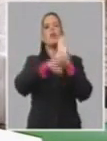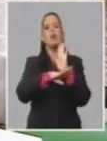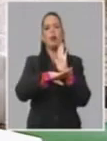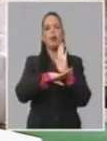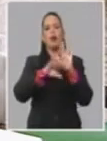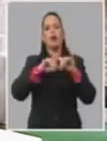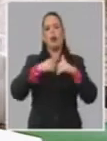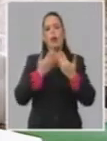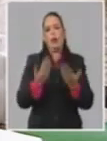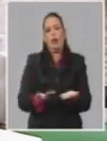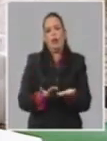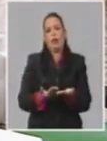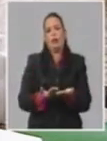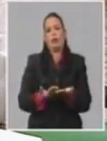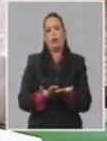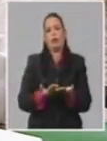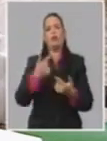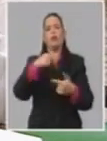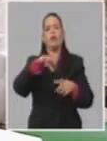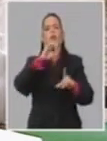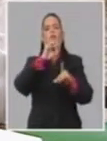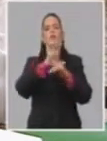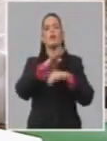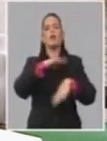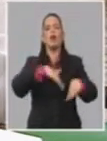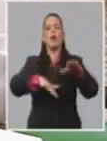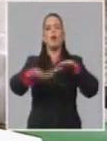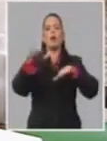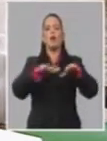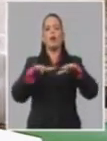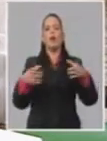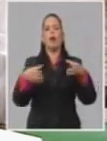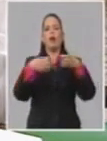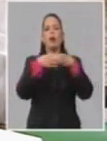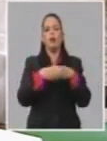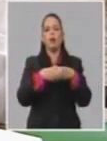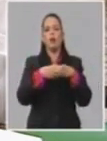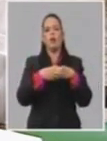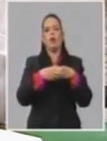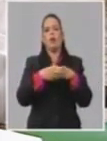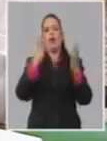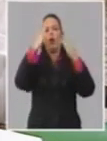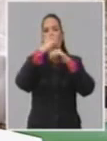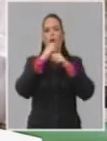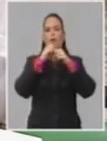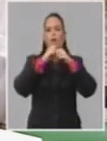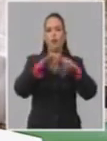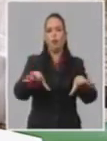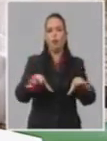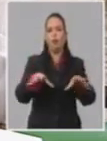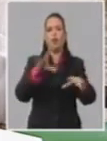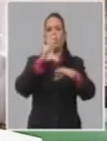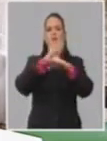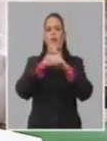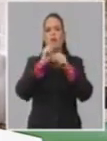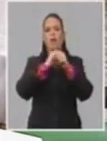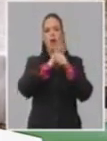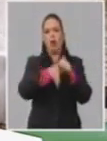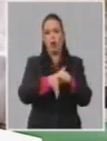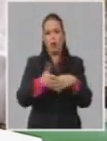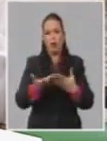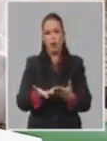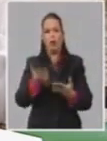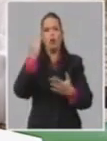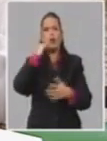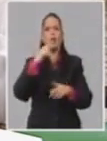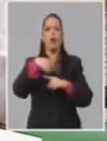vamos a decir, preparaban el equipo para no transmitir la enfermedad. Sin embargo, nosotros también recomendamos en el